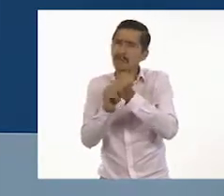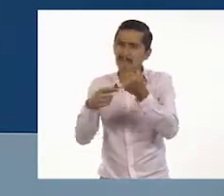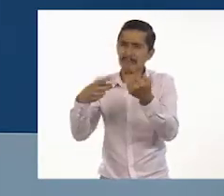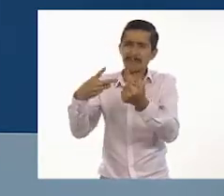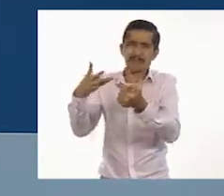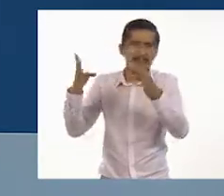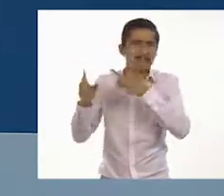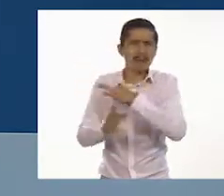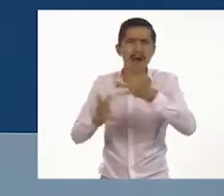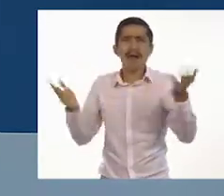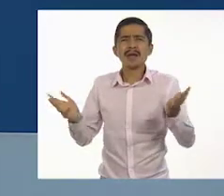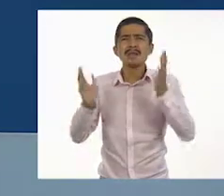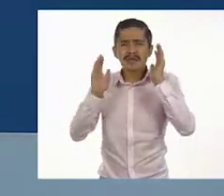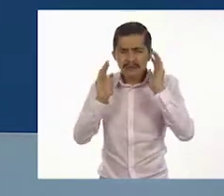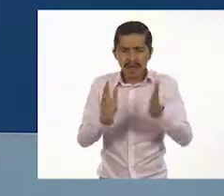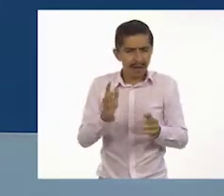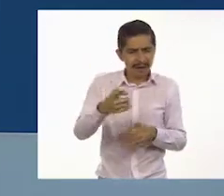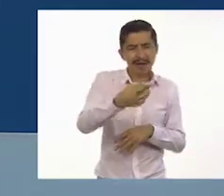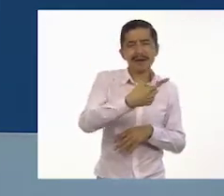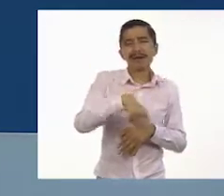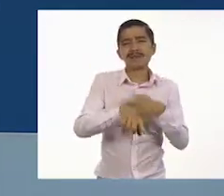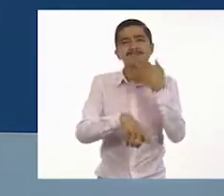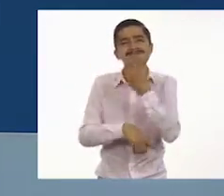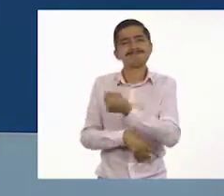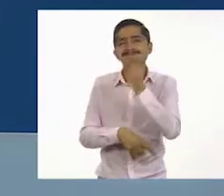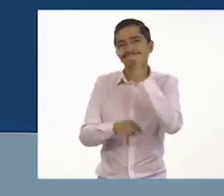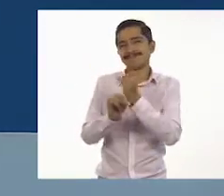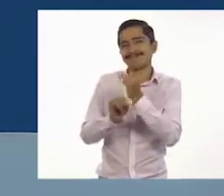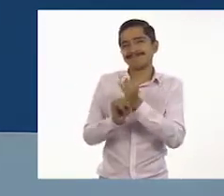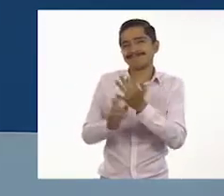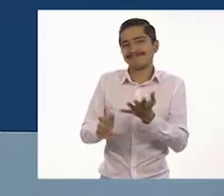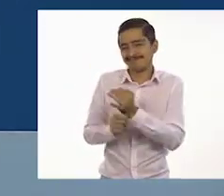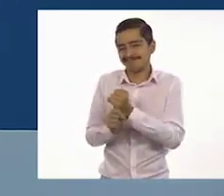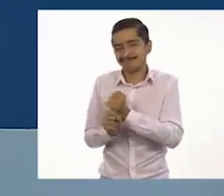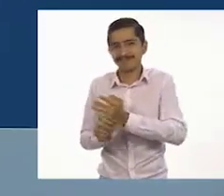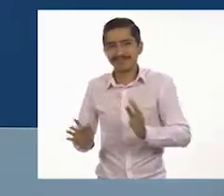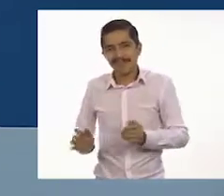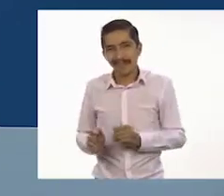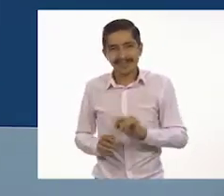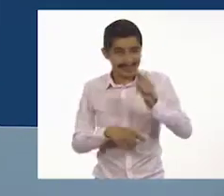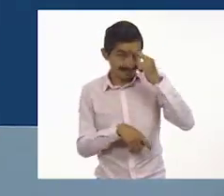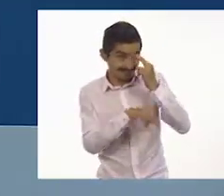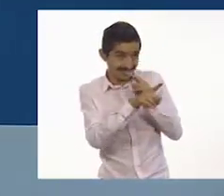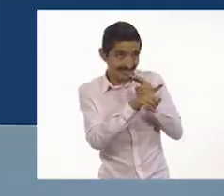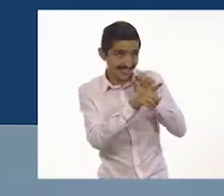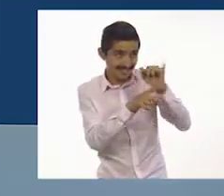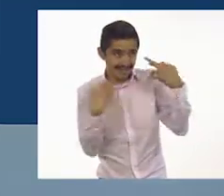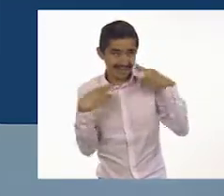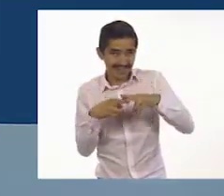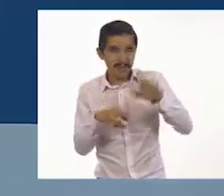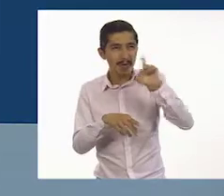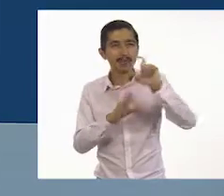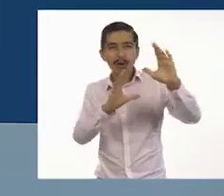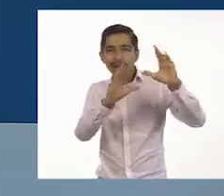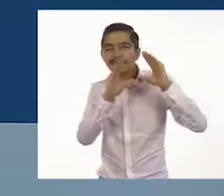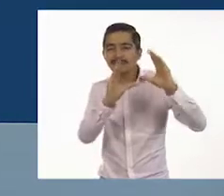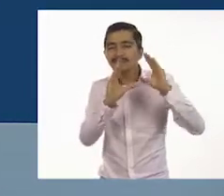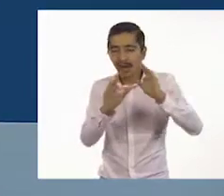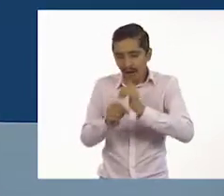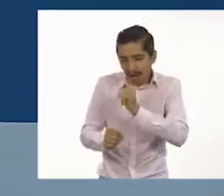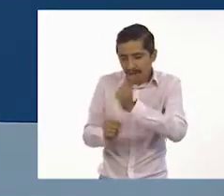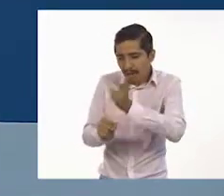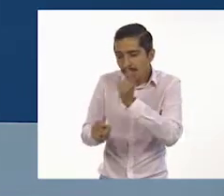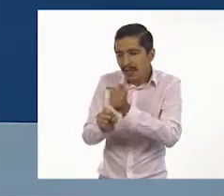al fin que ya somos unos ciberexpertos. Sí se acuerda, profe, ¿verdad? Cuando nos enseñó a identificar la